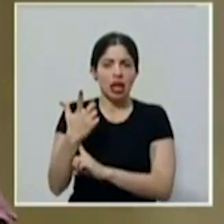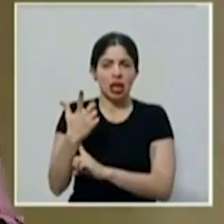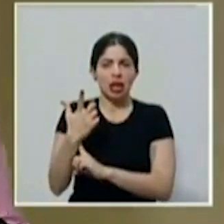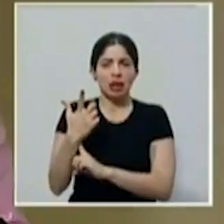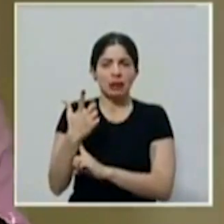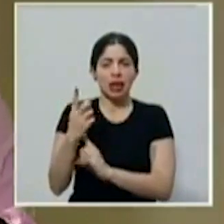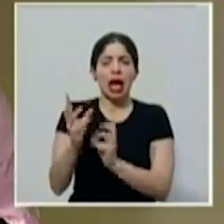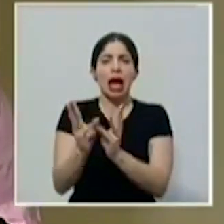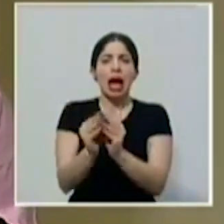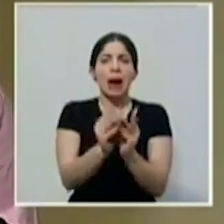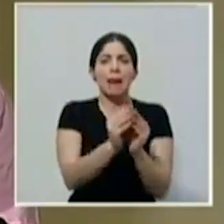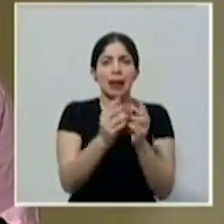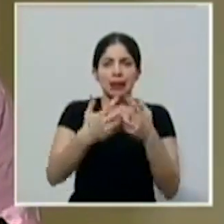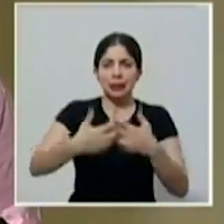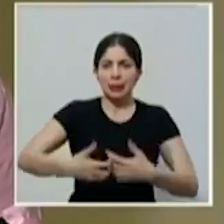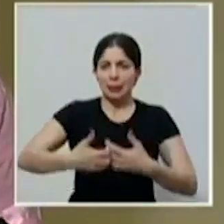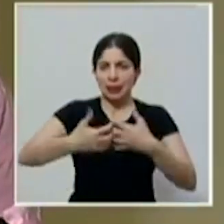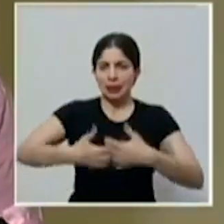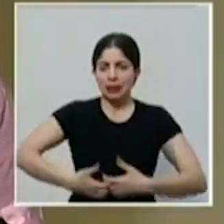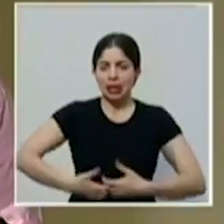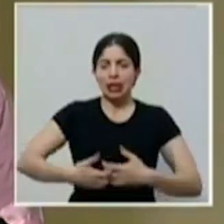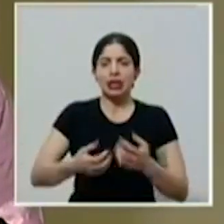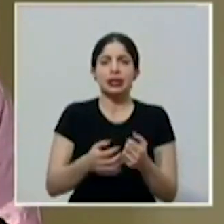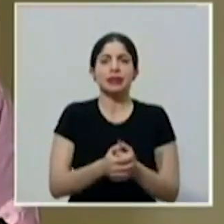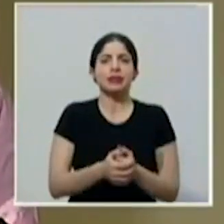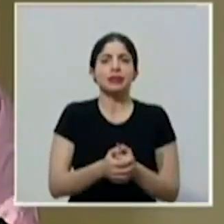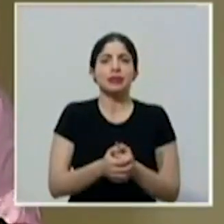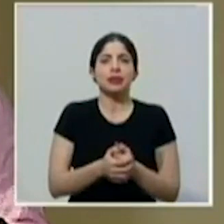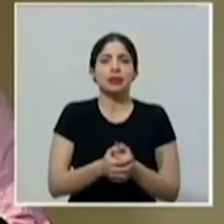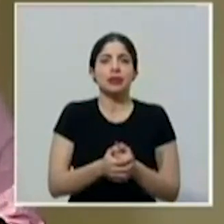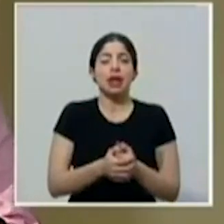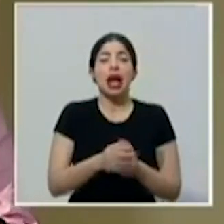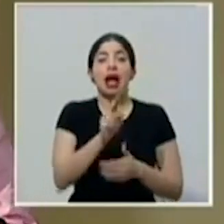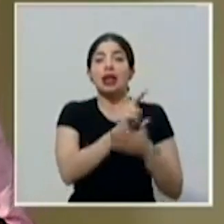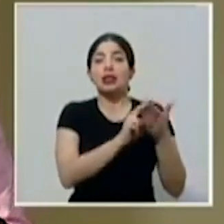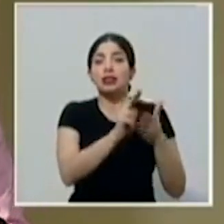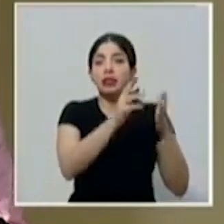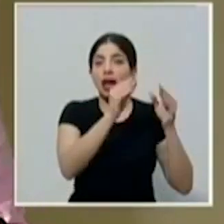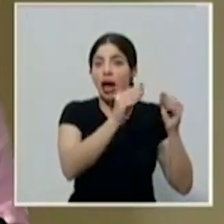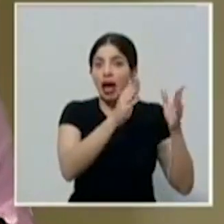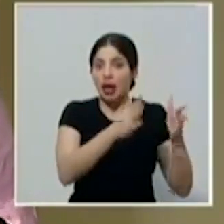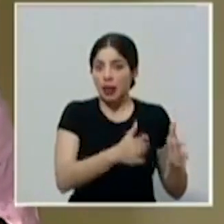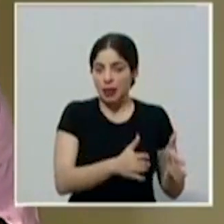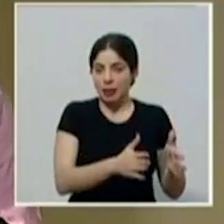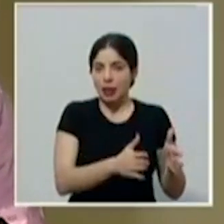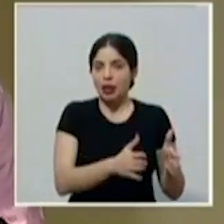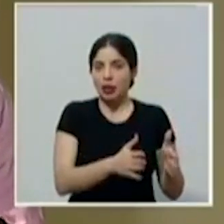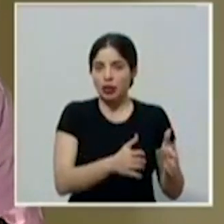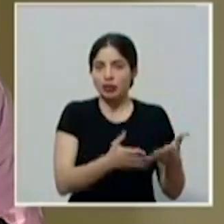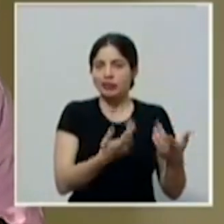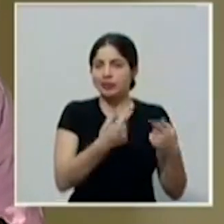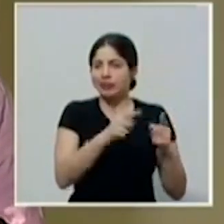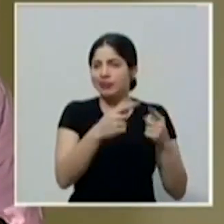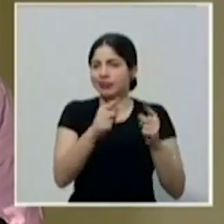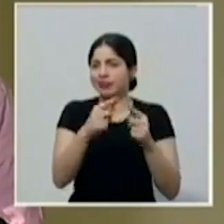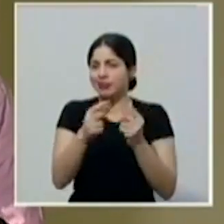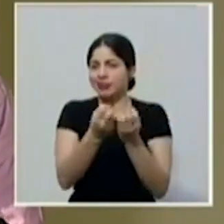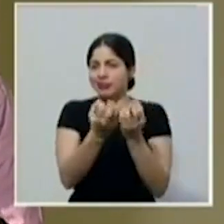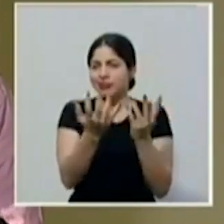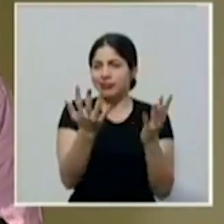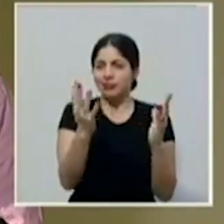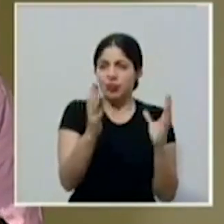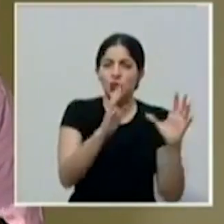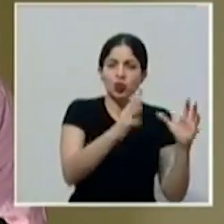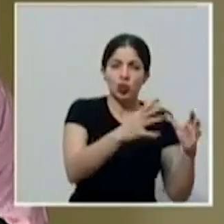a las cámaras empresariales, a los académicos, entre otras personas y